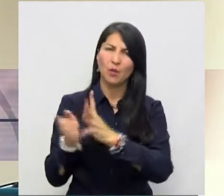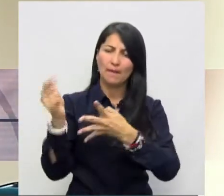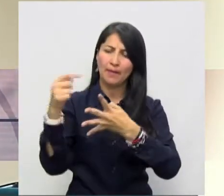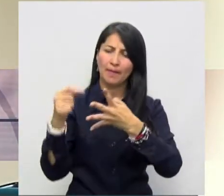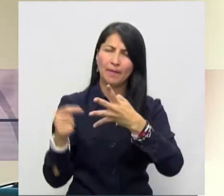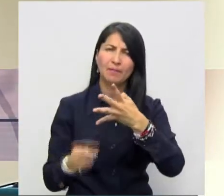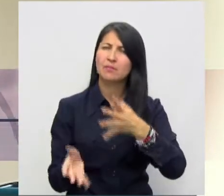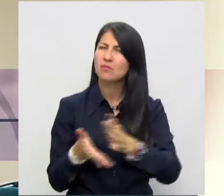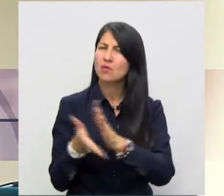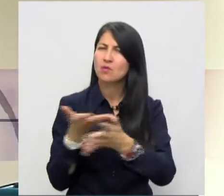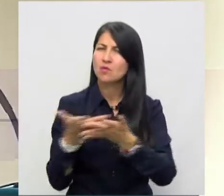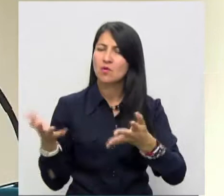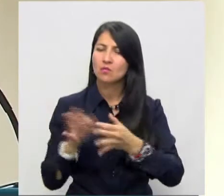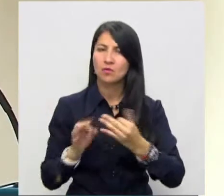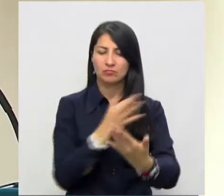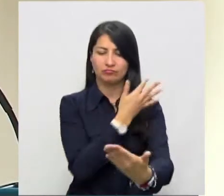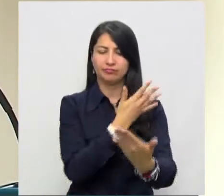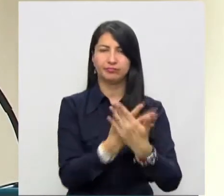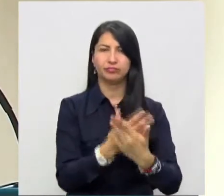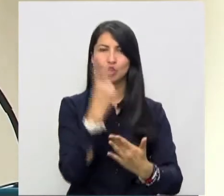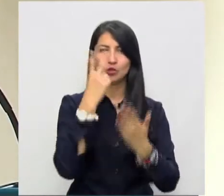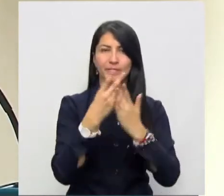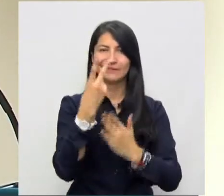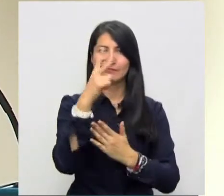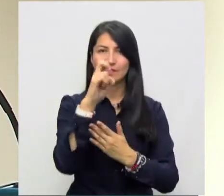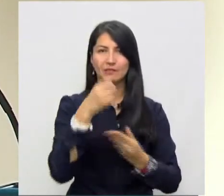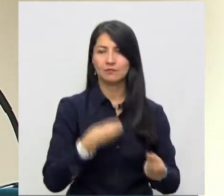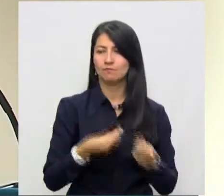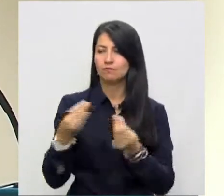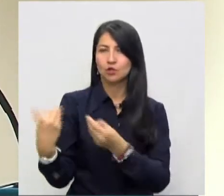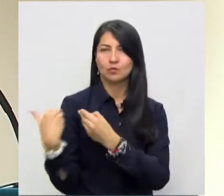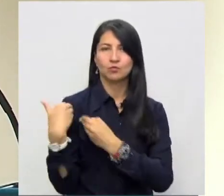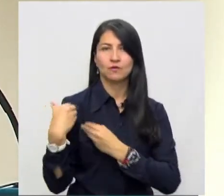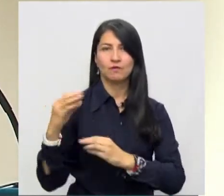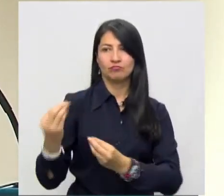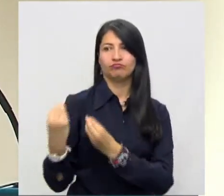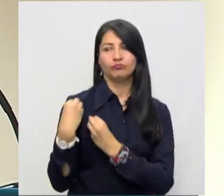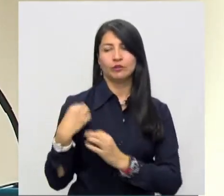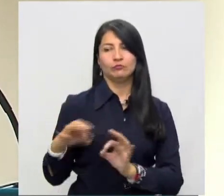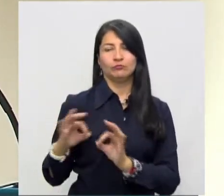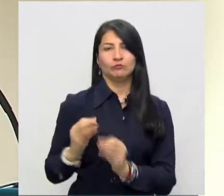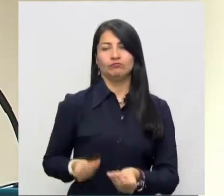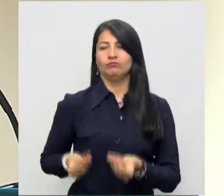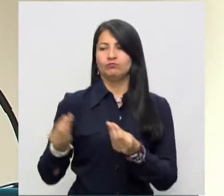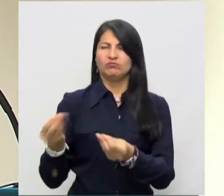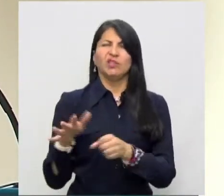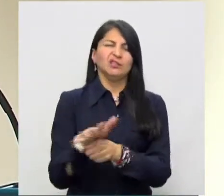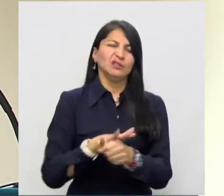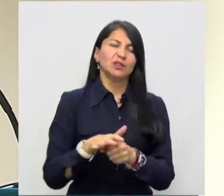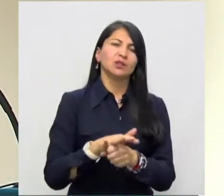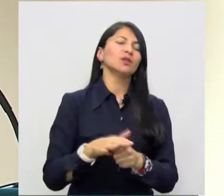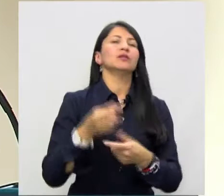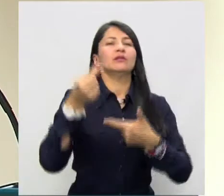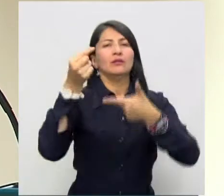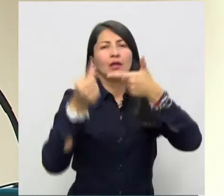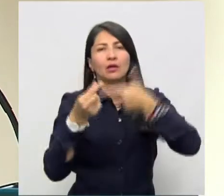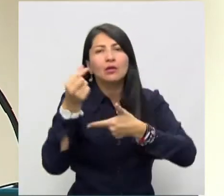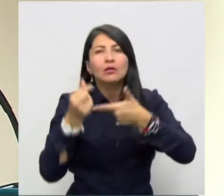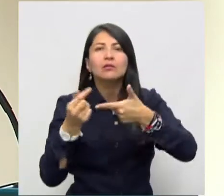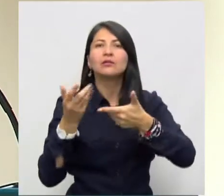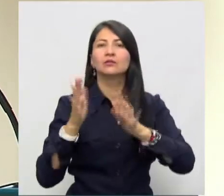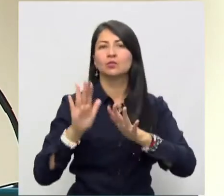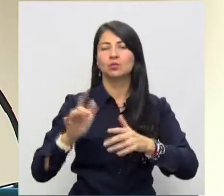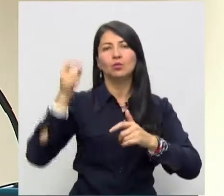correspondientes a la vigencia 2017 sobre la situación de las finanzas del